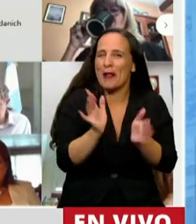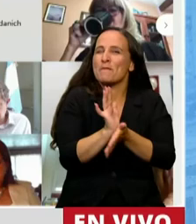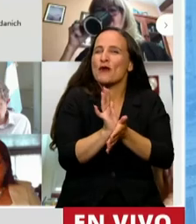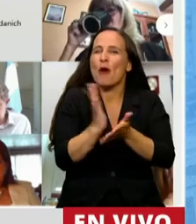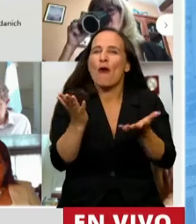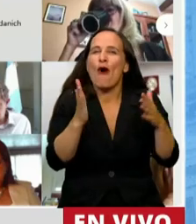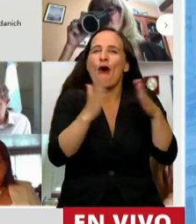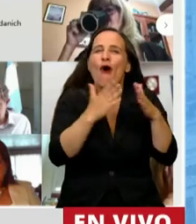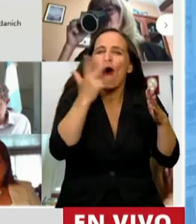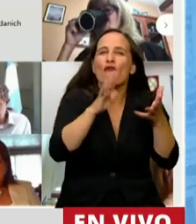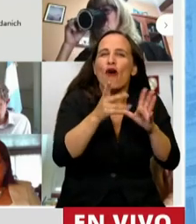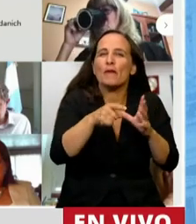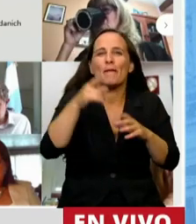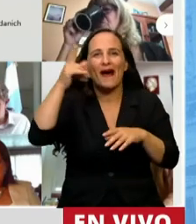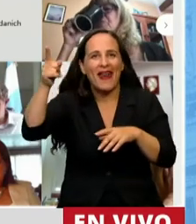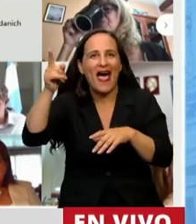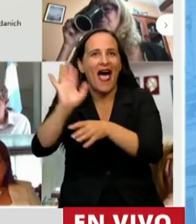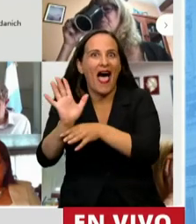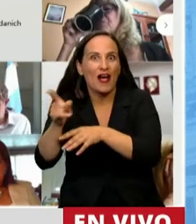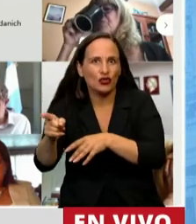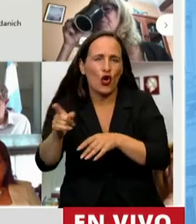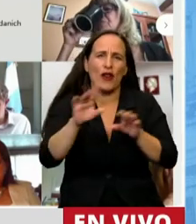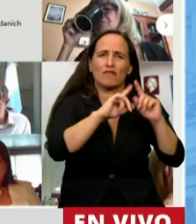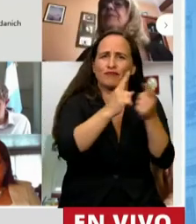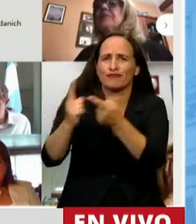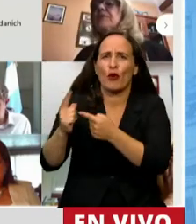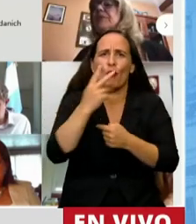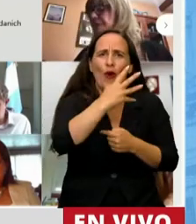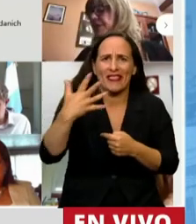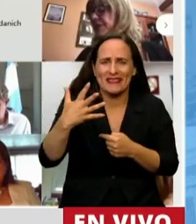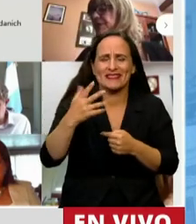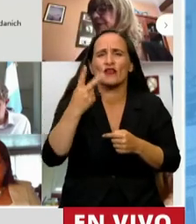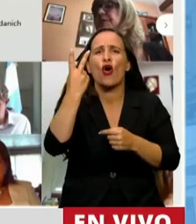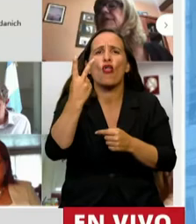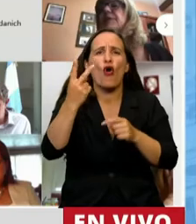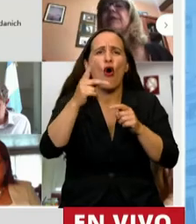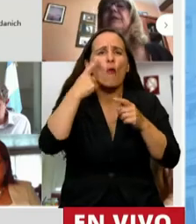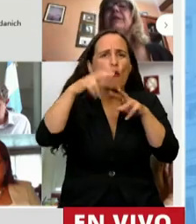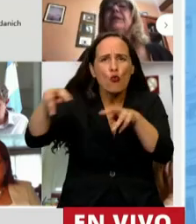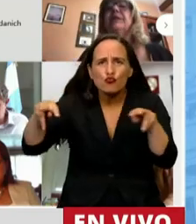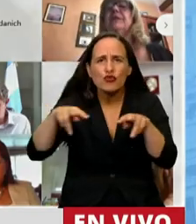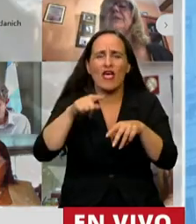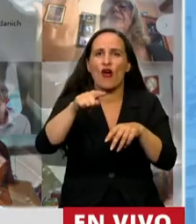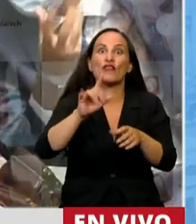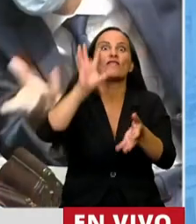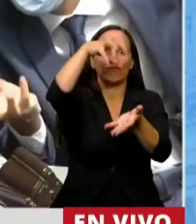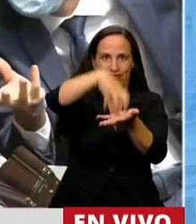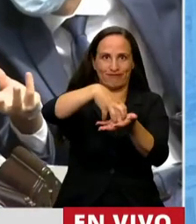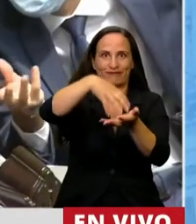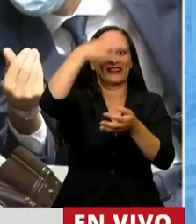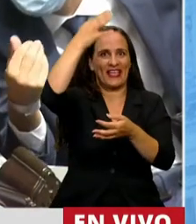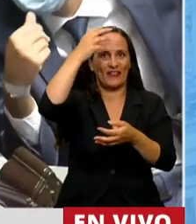la Casa Verdi de Milán, con 45 habitaciones, dos pequeños museos y la sede del Teatro Regina,